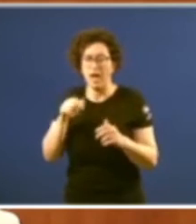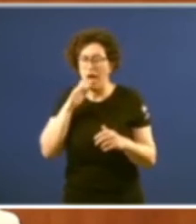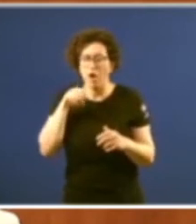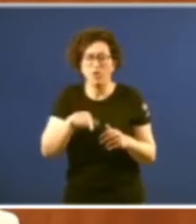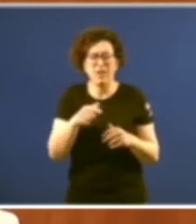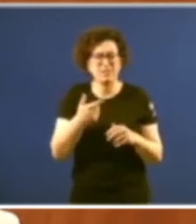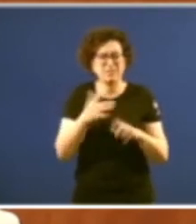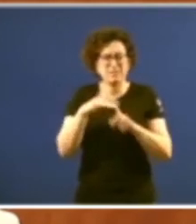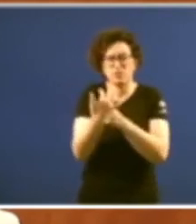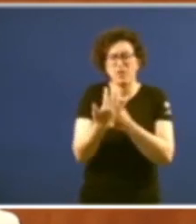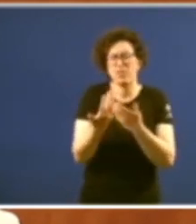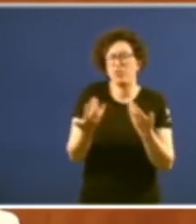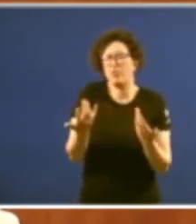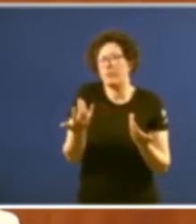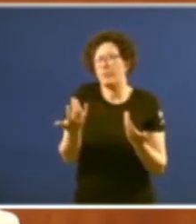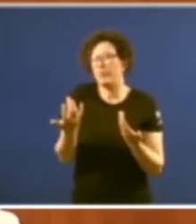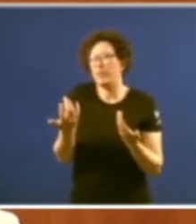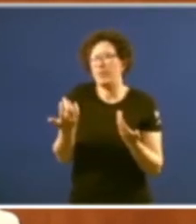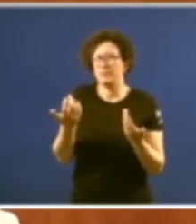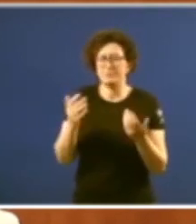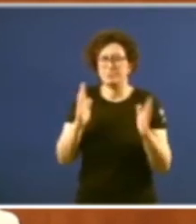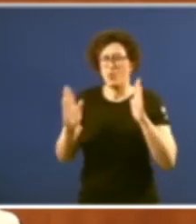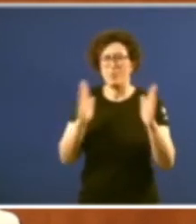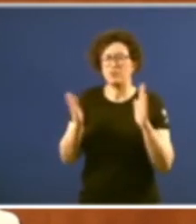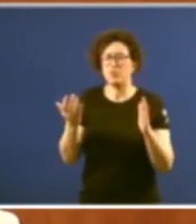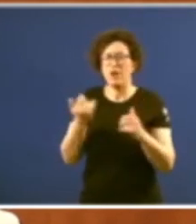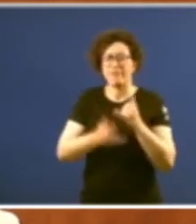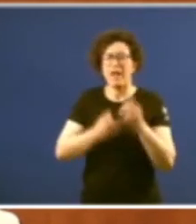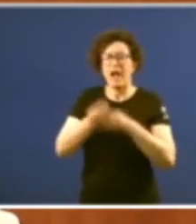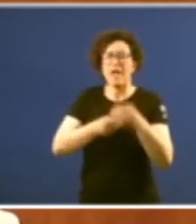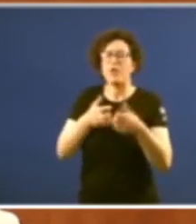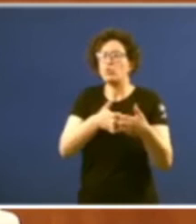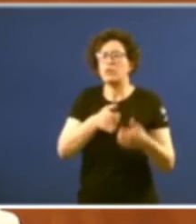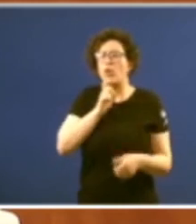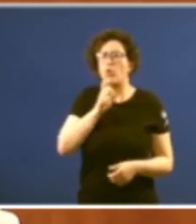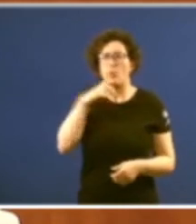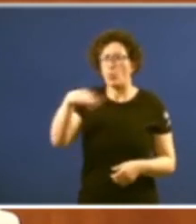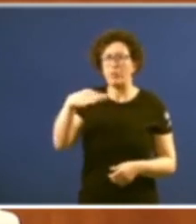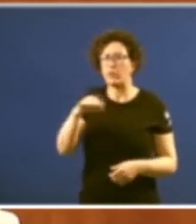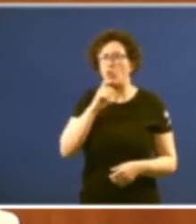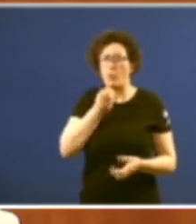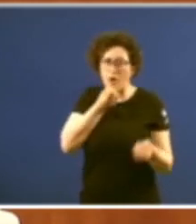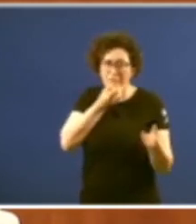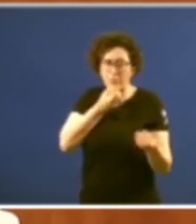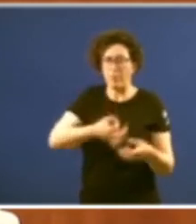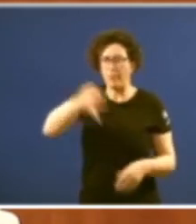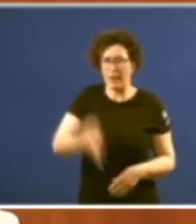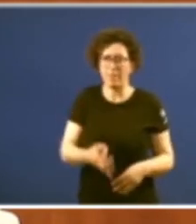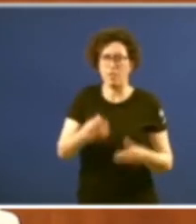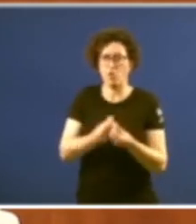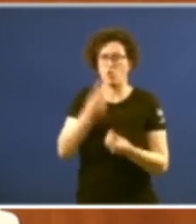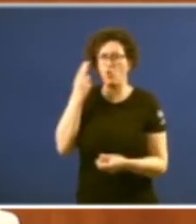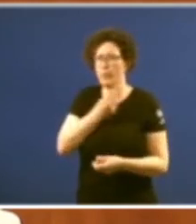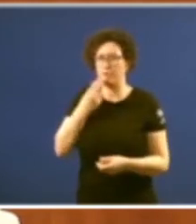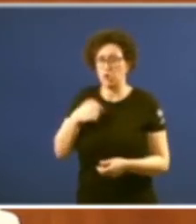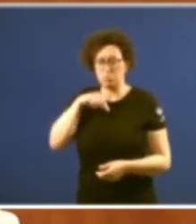intransicencia e radicalismo só se pode luitar dun xeito con información veraz e compromiso e